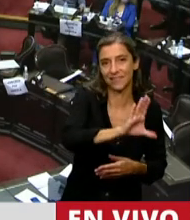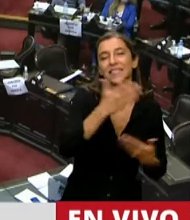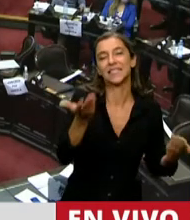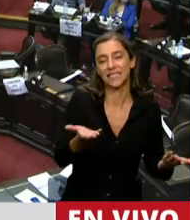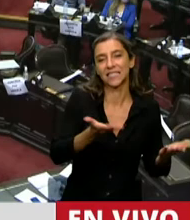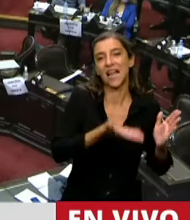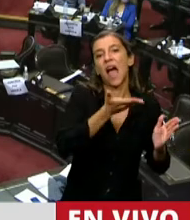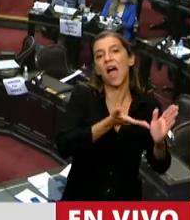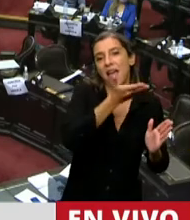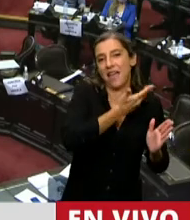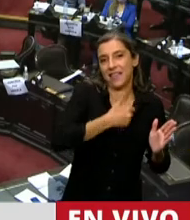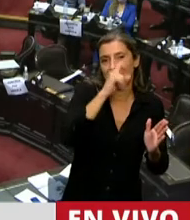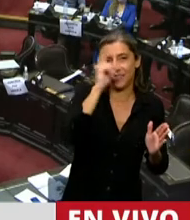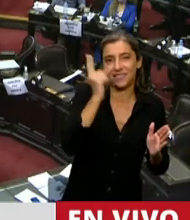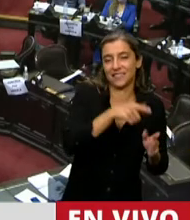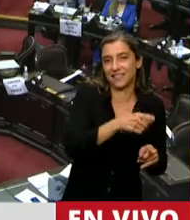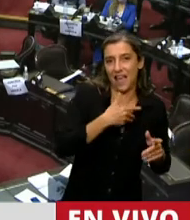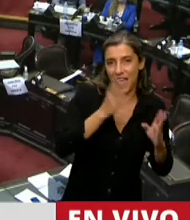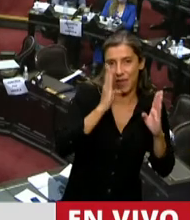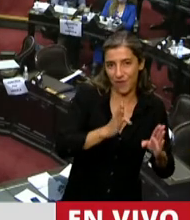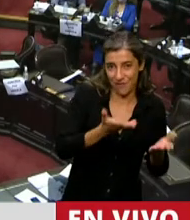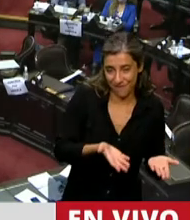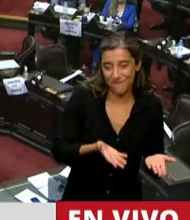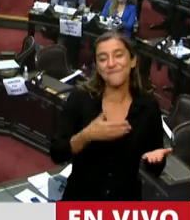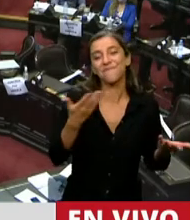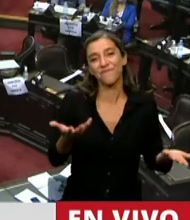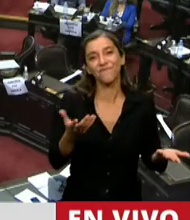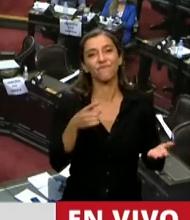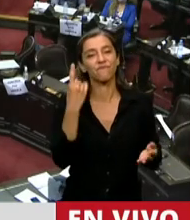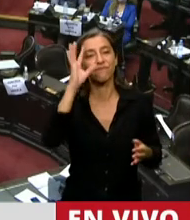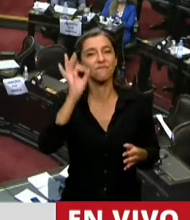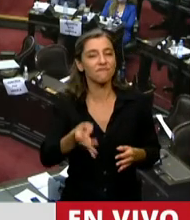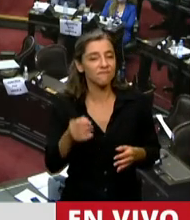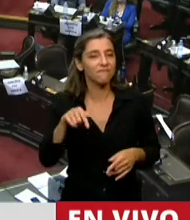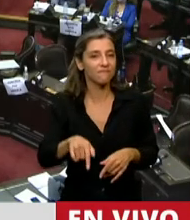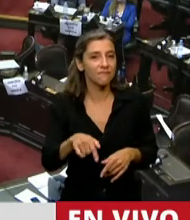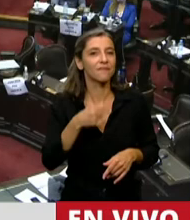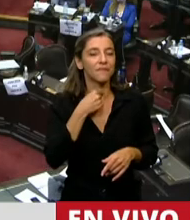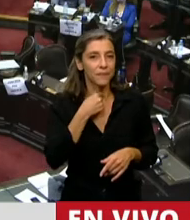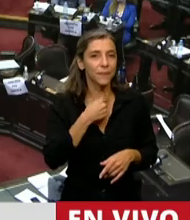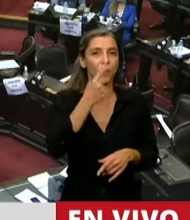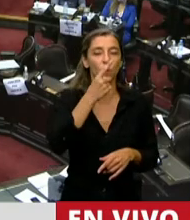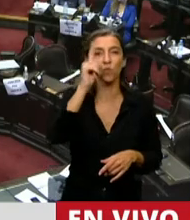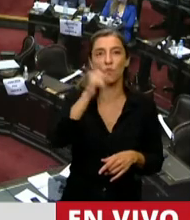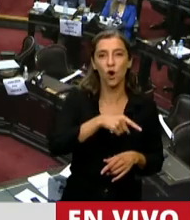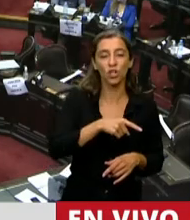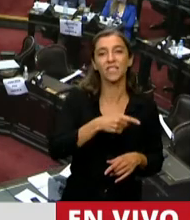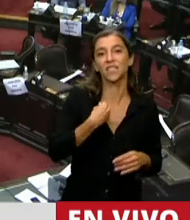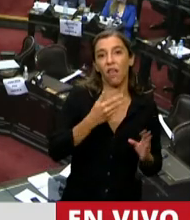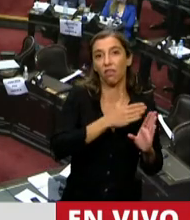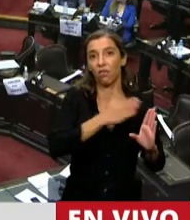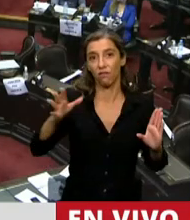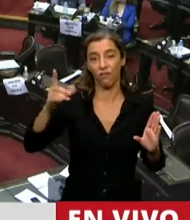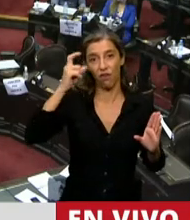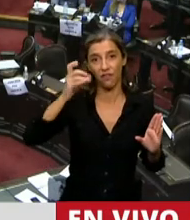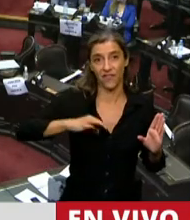no sólo hay un mensaje muy claro respecto del consenso político en destinar 1% del PBI en una década, sino que